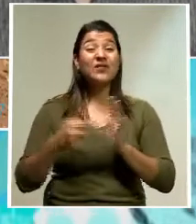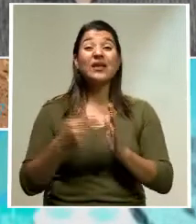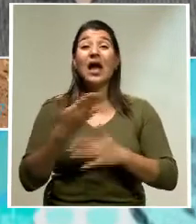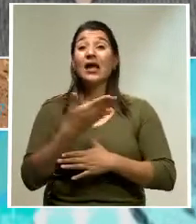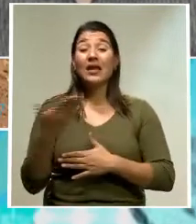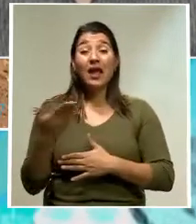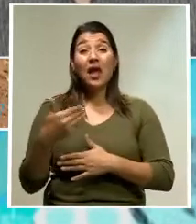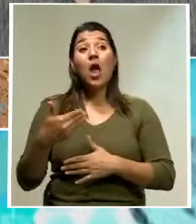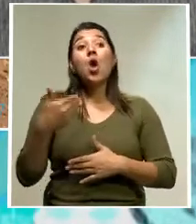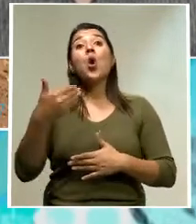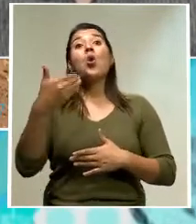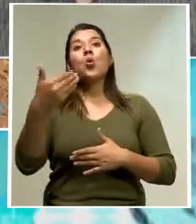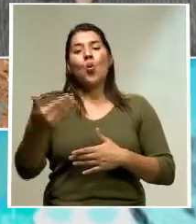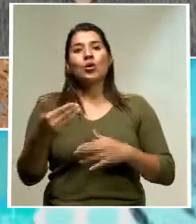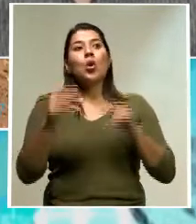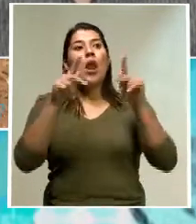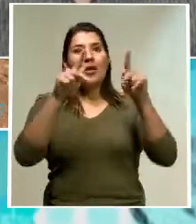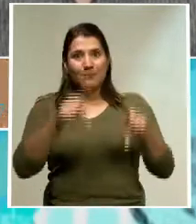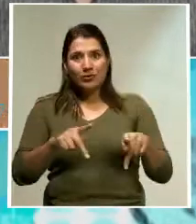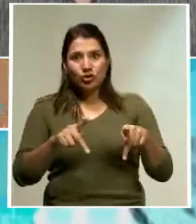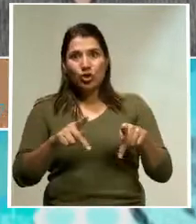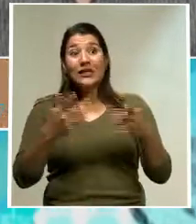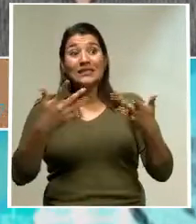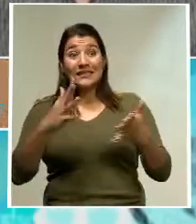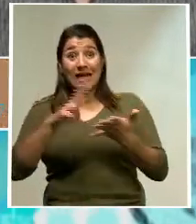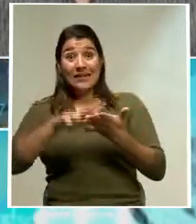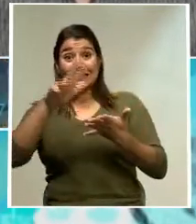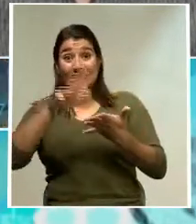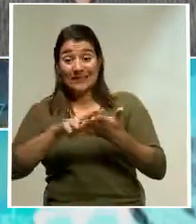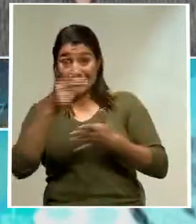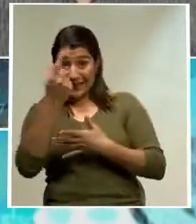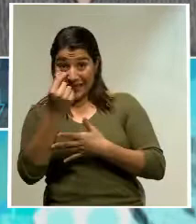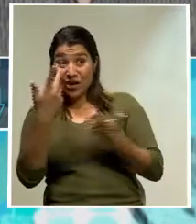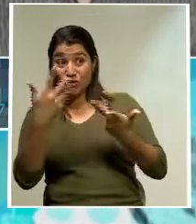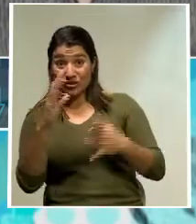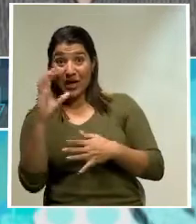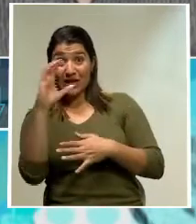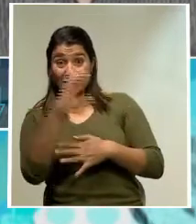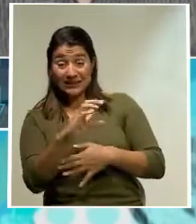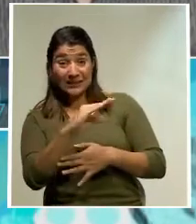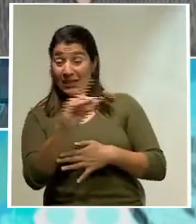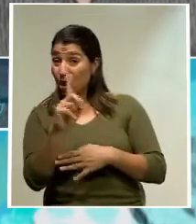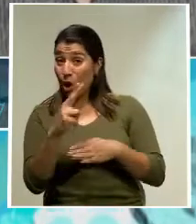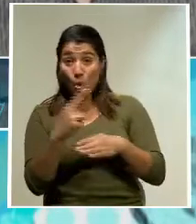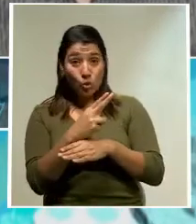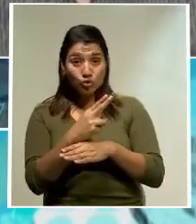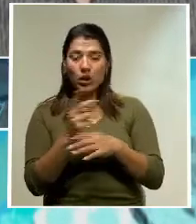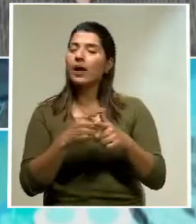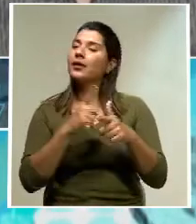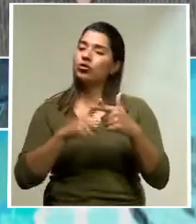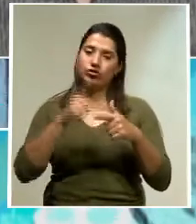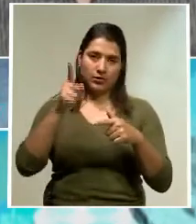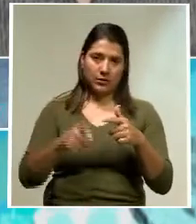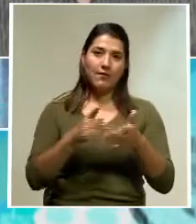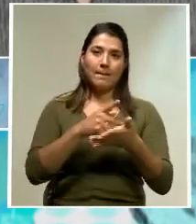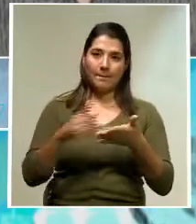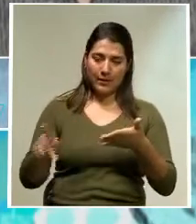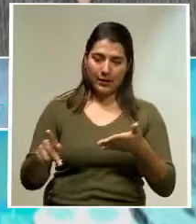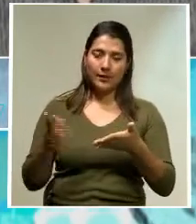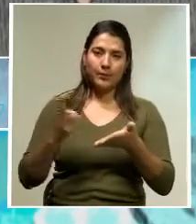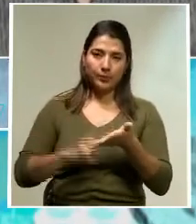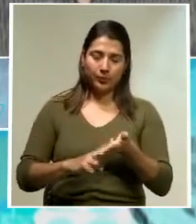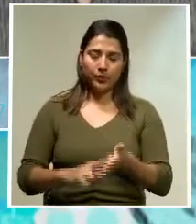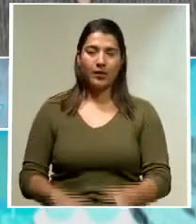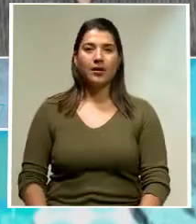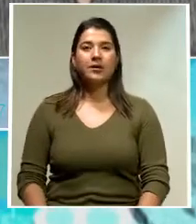atrasos en los proyectos se tienen que pagar todavía más, por más tiempo. Doña Julissa,